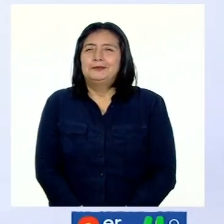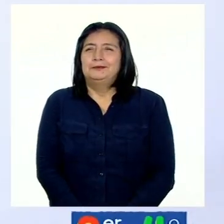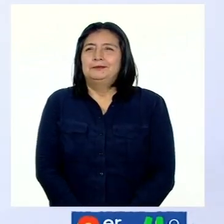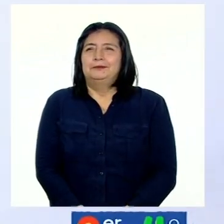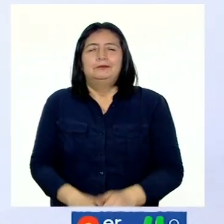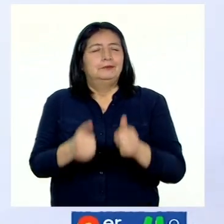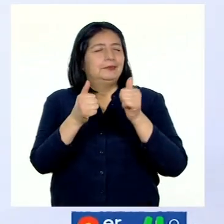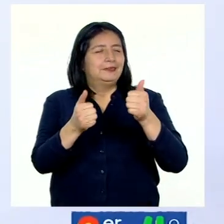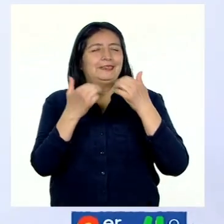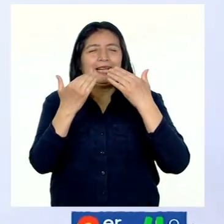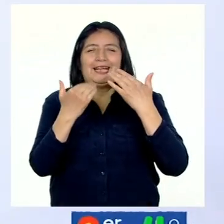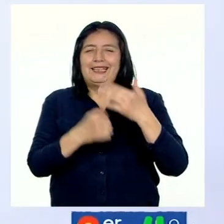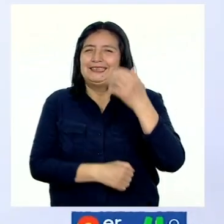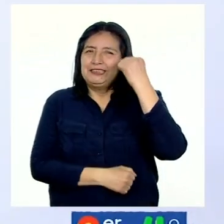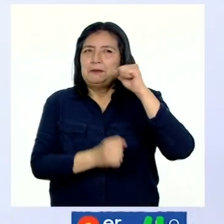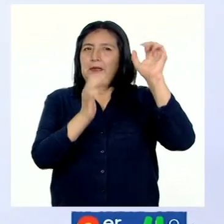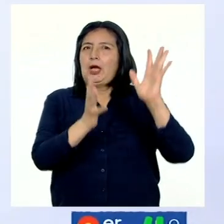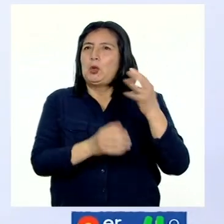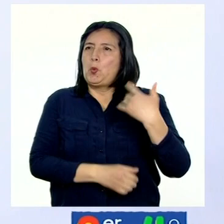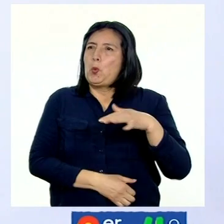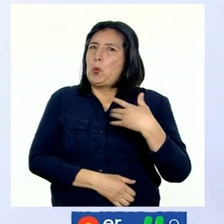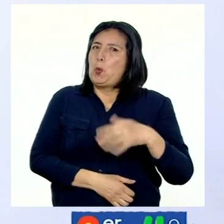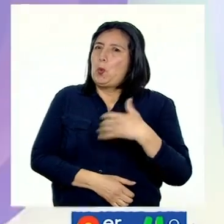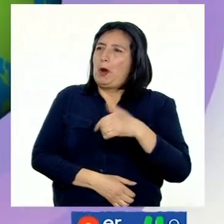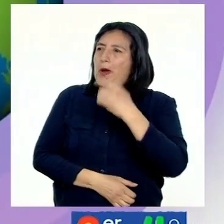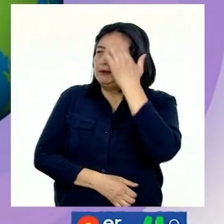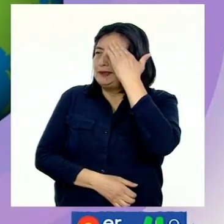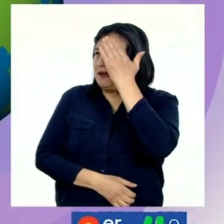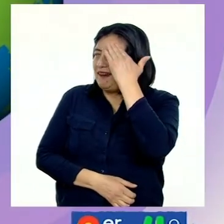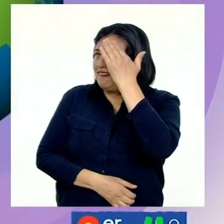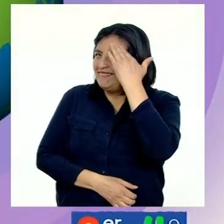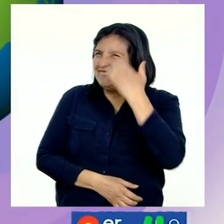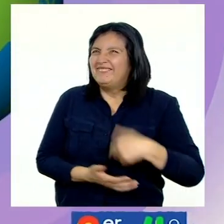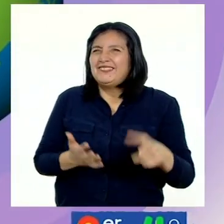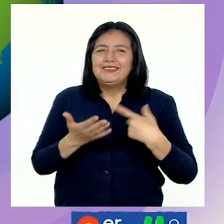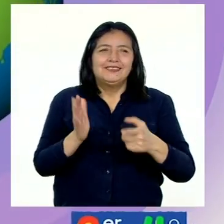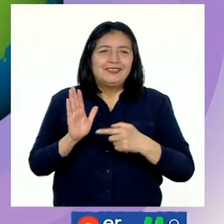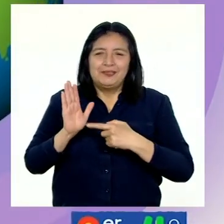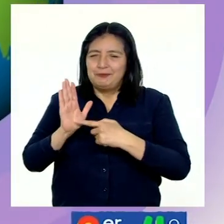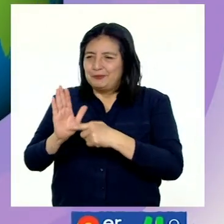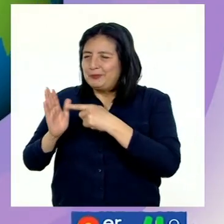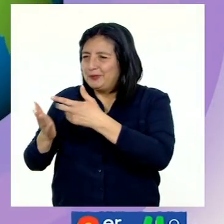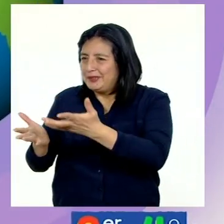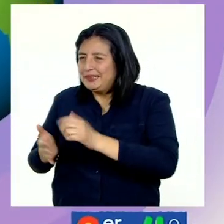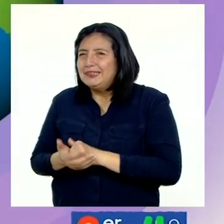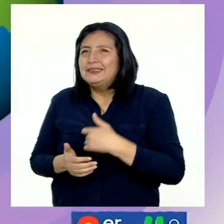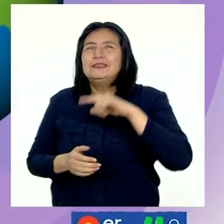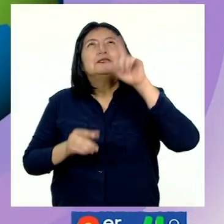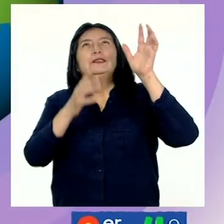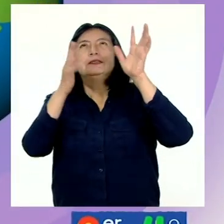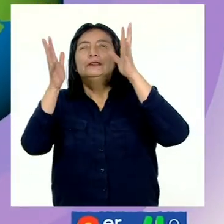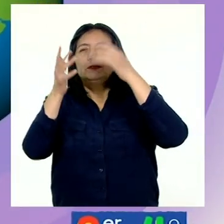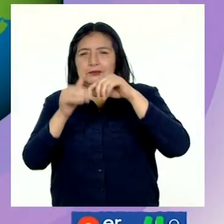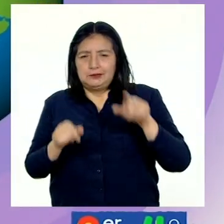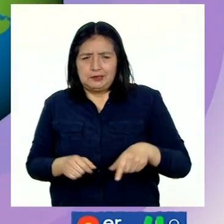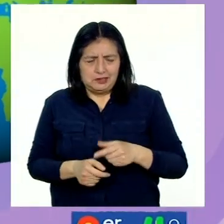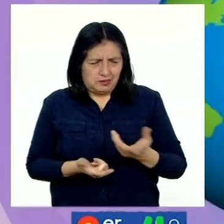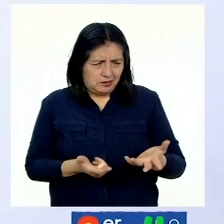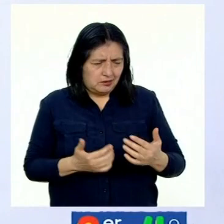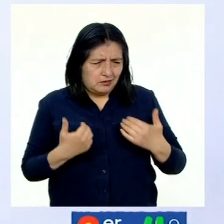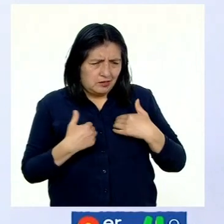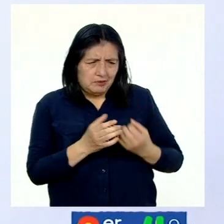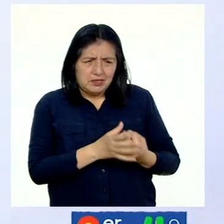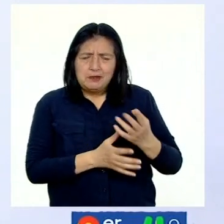Muchas gracias, viajerito. Ha sido genial conocer sobre las señas físicas y biológicas en la atmósfera que nos